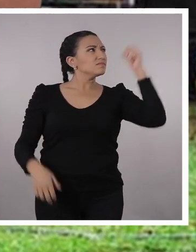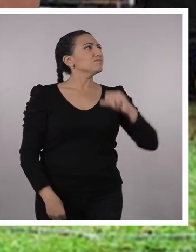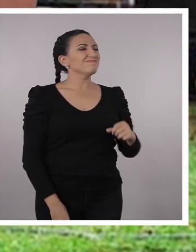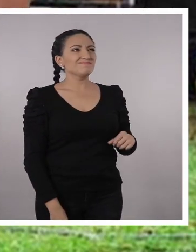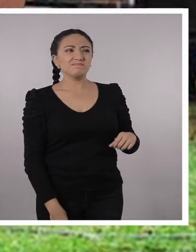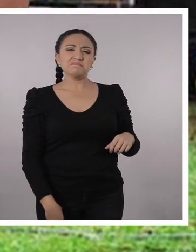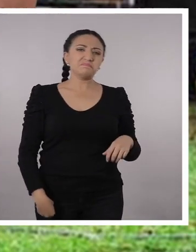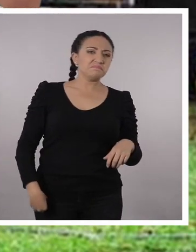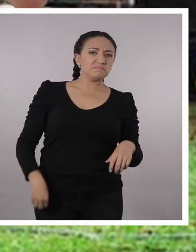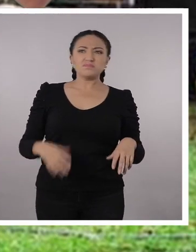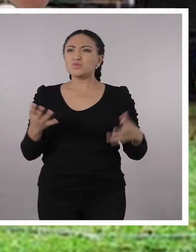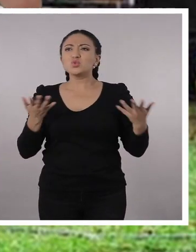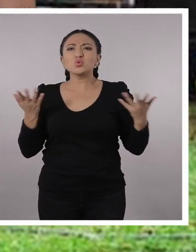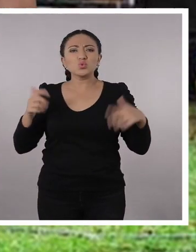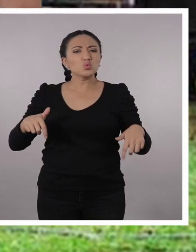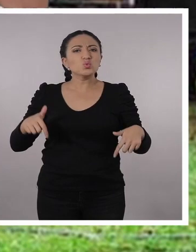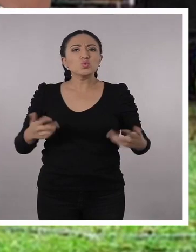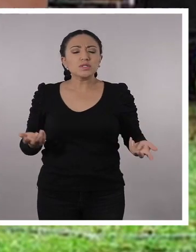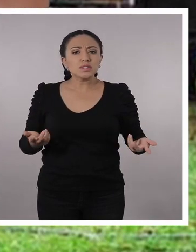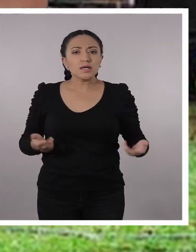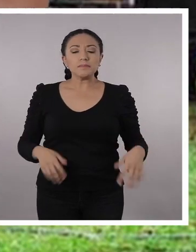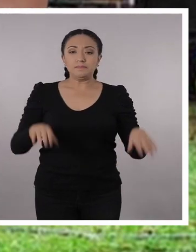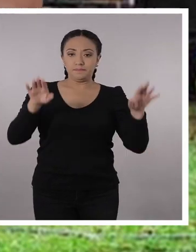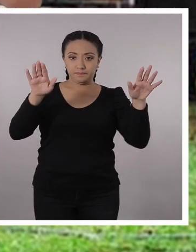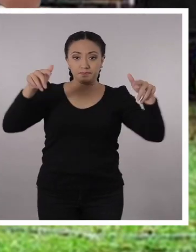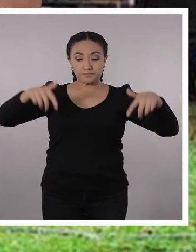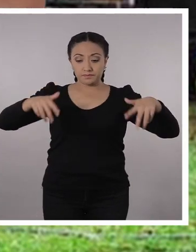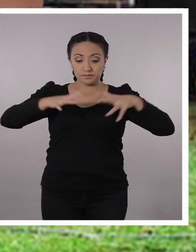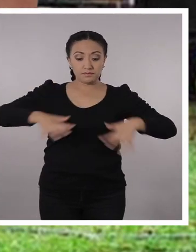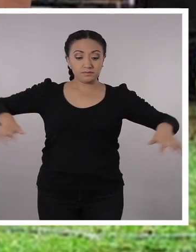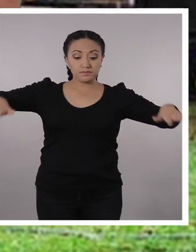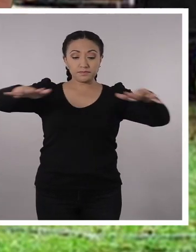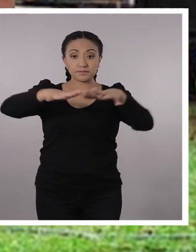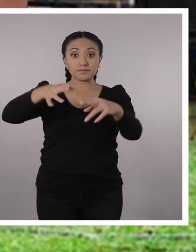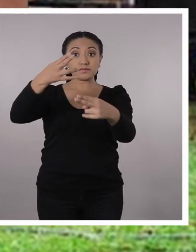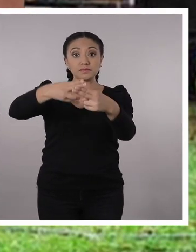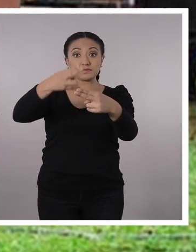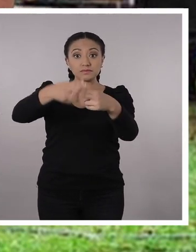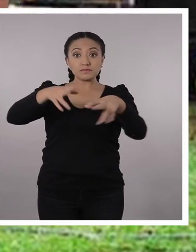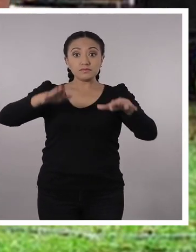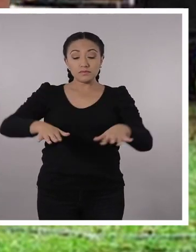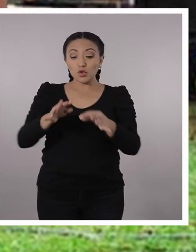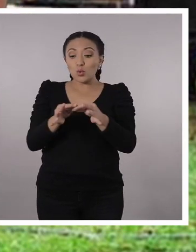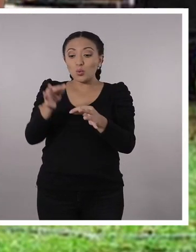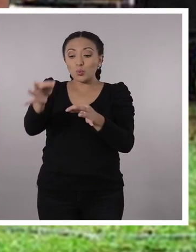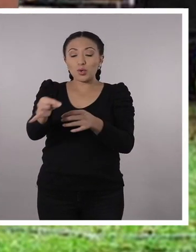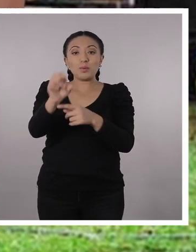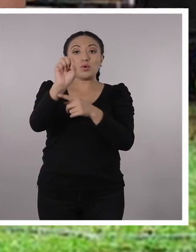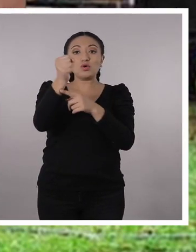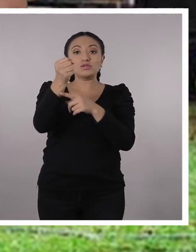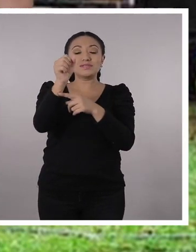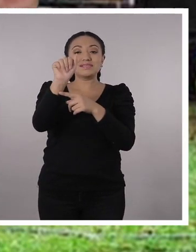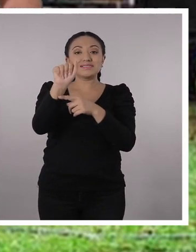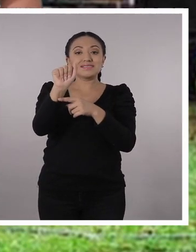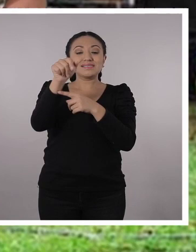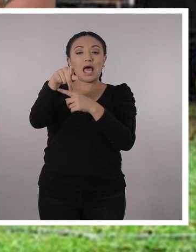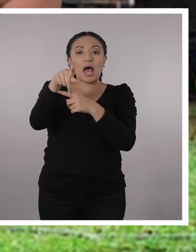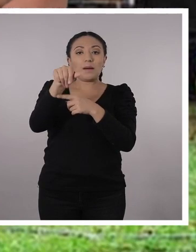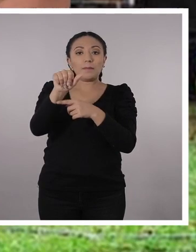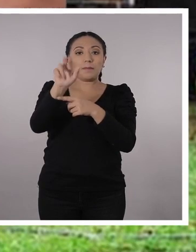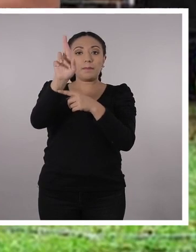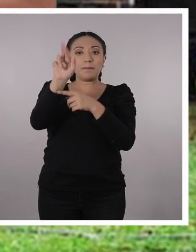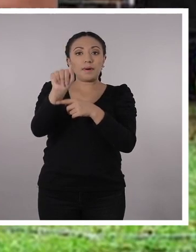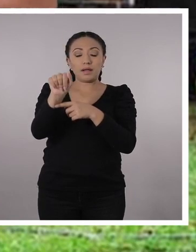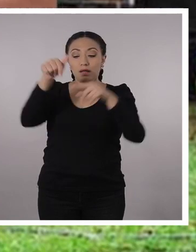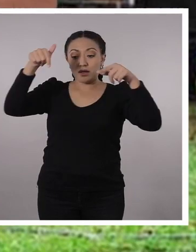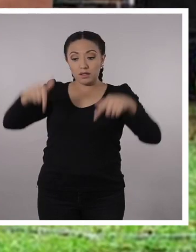segura de dónde estamos. Sabes que estamos en un lugar de la Amazonía en donde habita el pueblo zápara. El pueblo zápara está en una parte del Ecuador